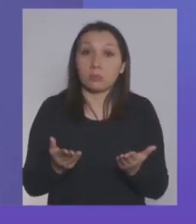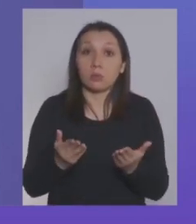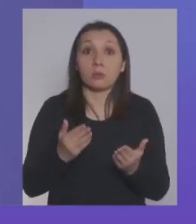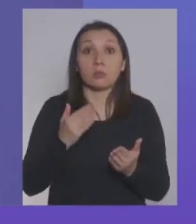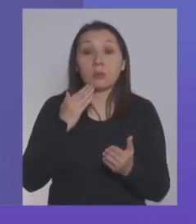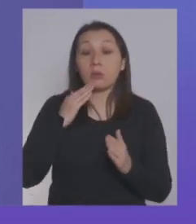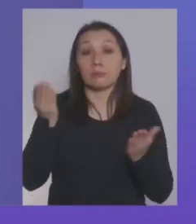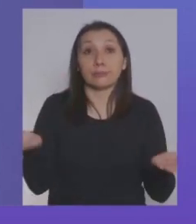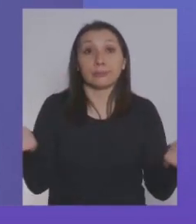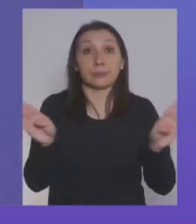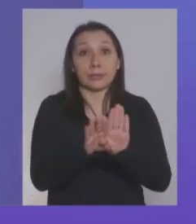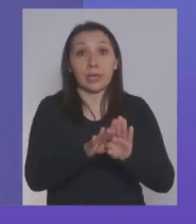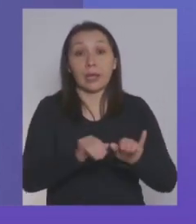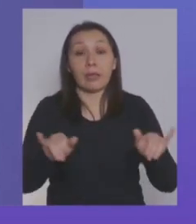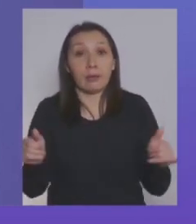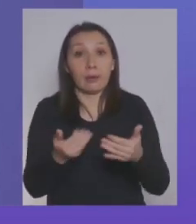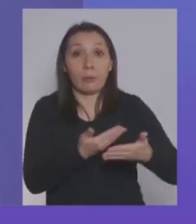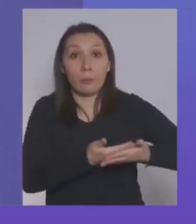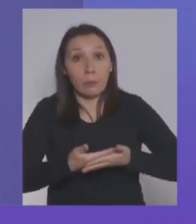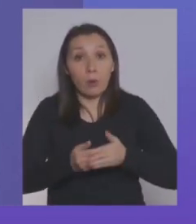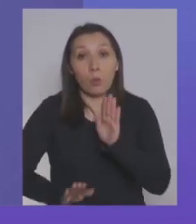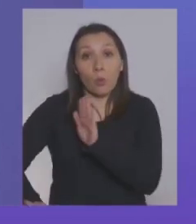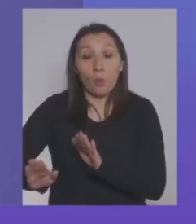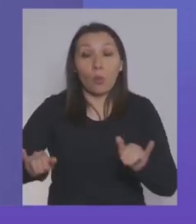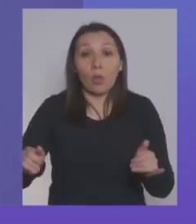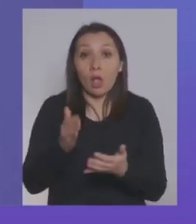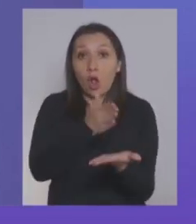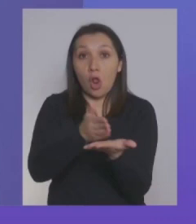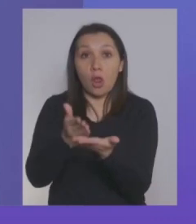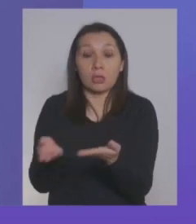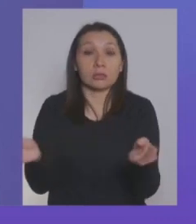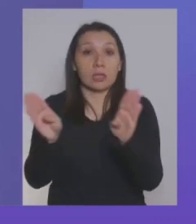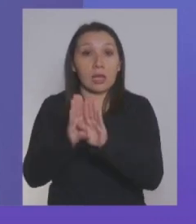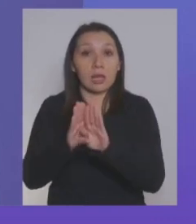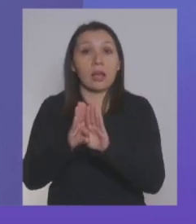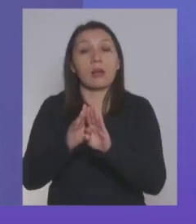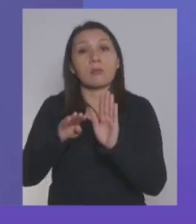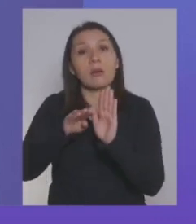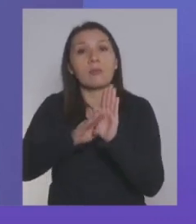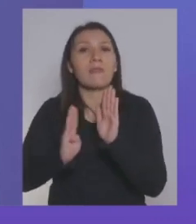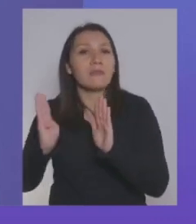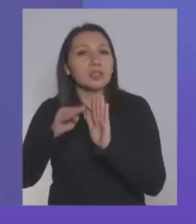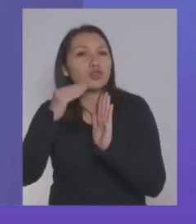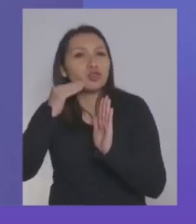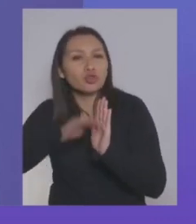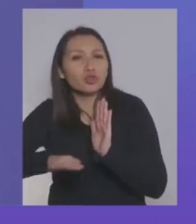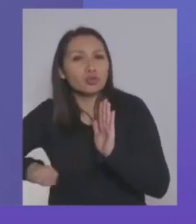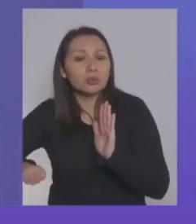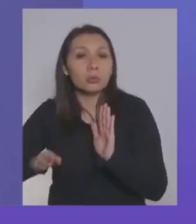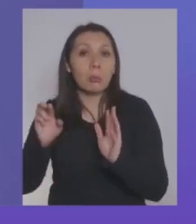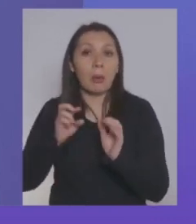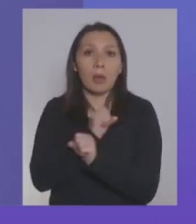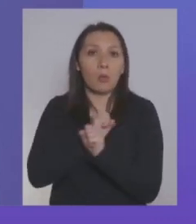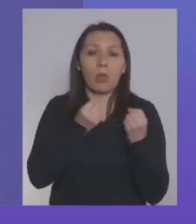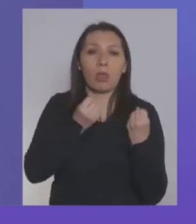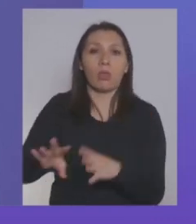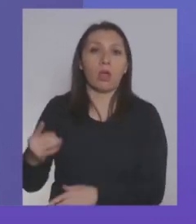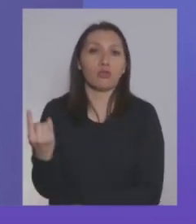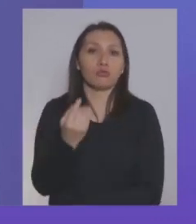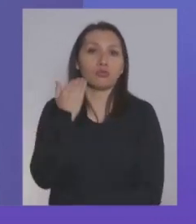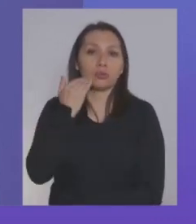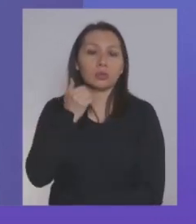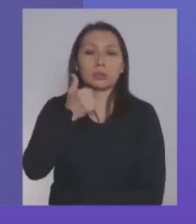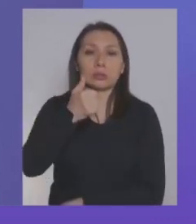mientras estén cerrados los salacunes, los jardines infantiles y los colegios, sobre todo en sus niveles más básicos, ningún papá dejaría solo un niño de 6